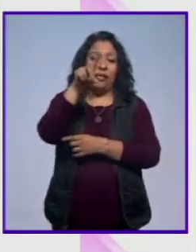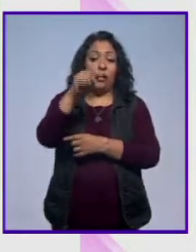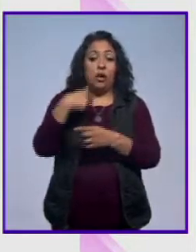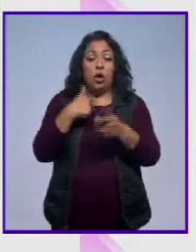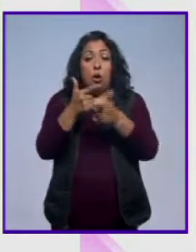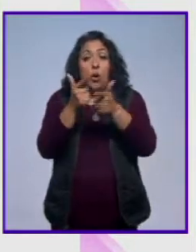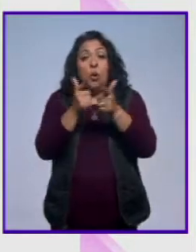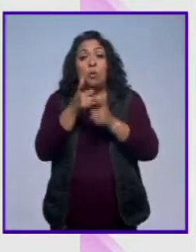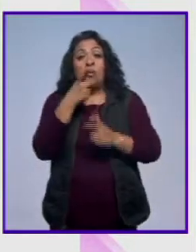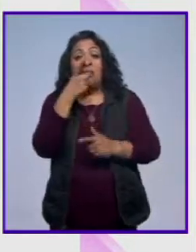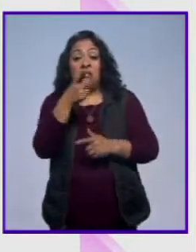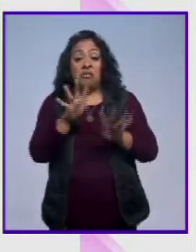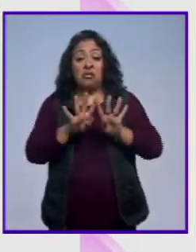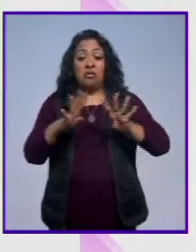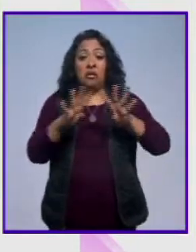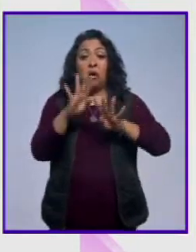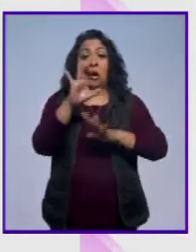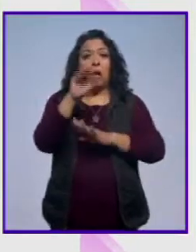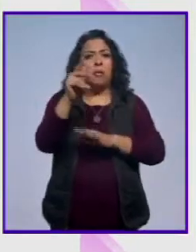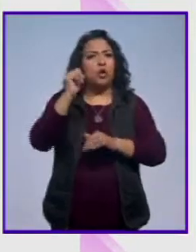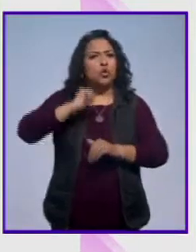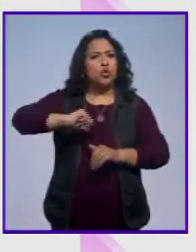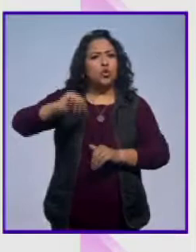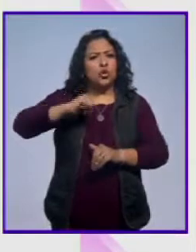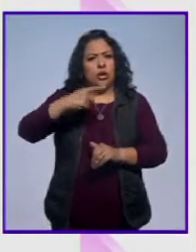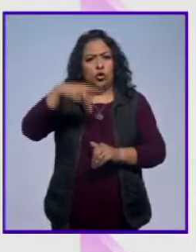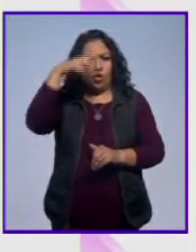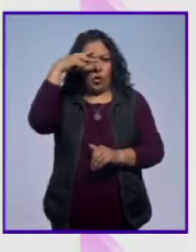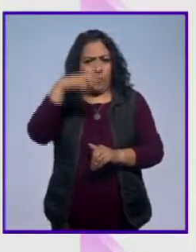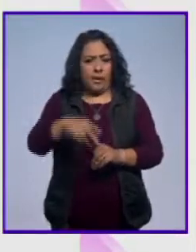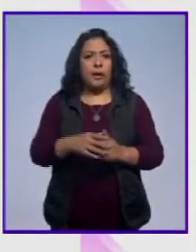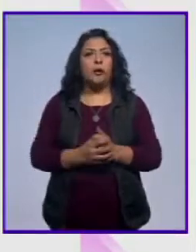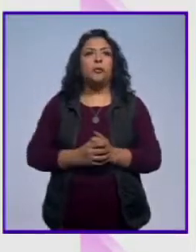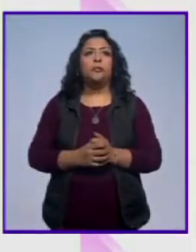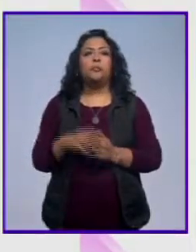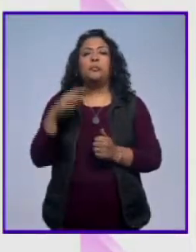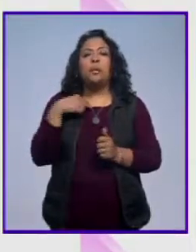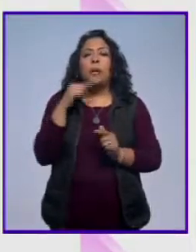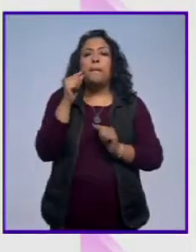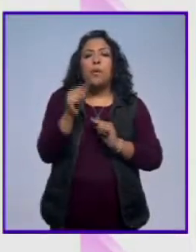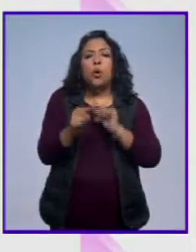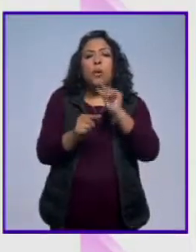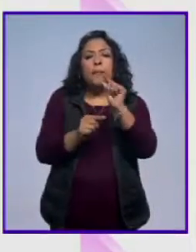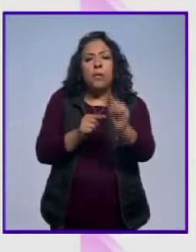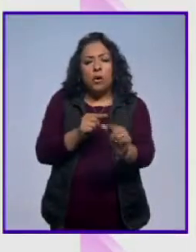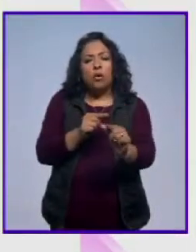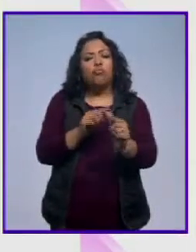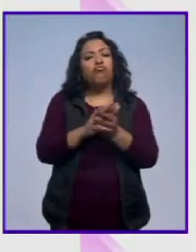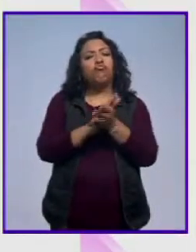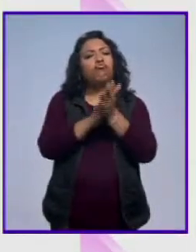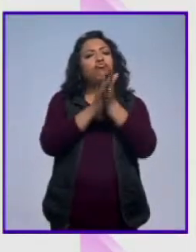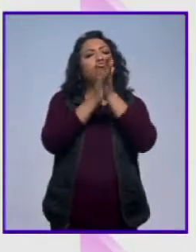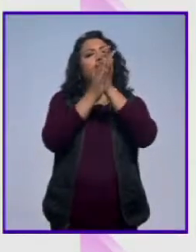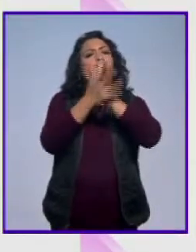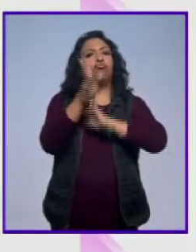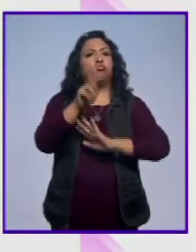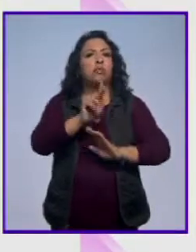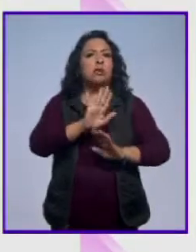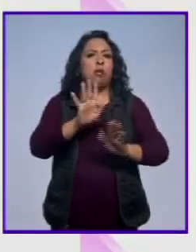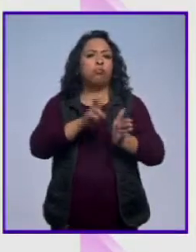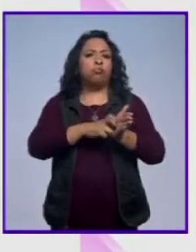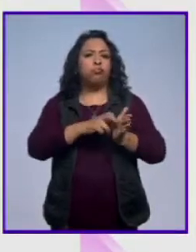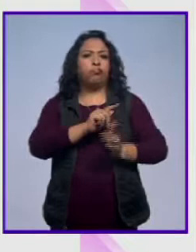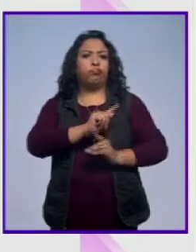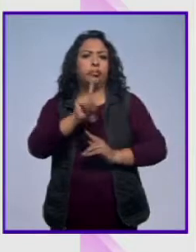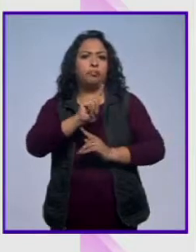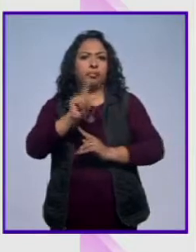considerada el coro de cámara más antiguo del país. Y poco a poco se fue verdaderamente profesionalizando